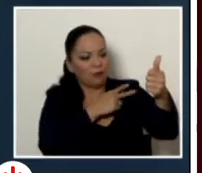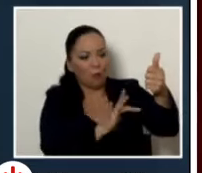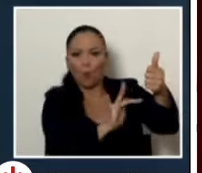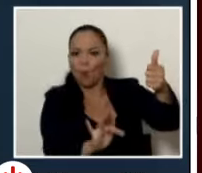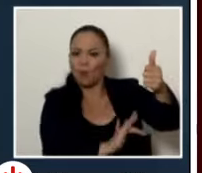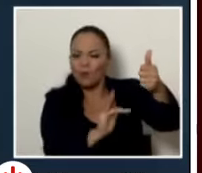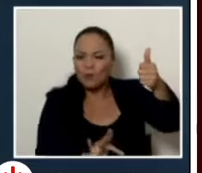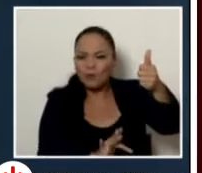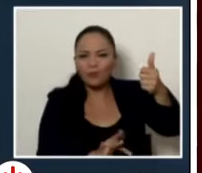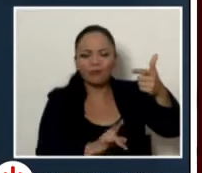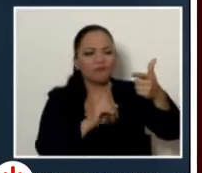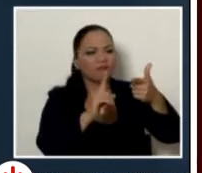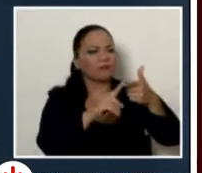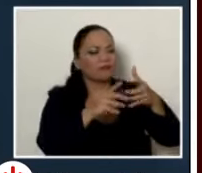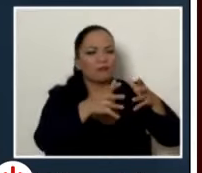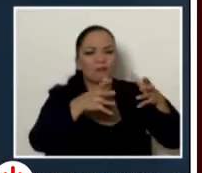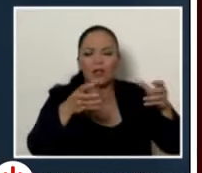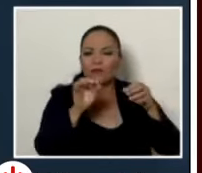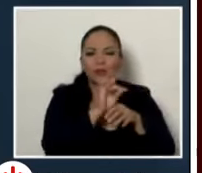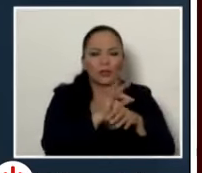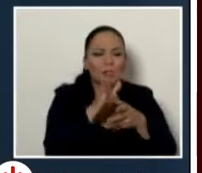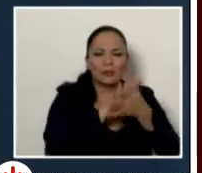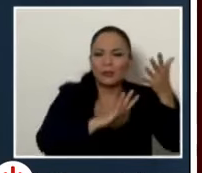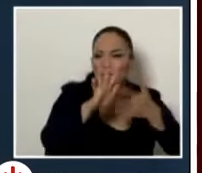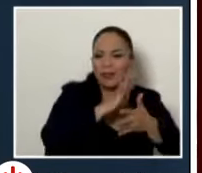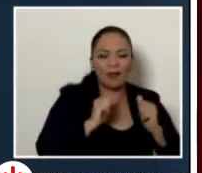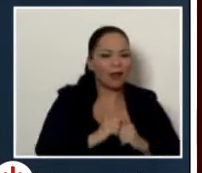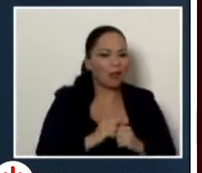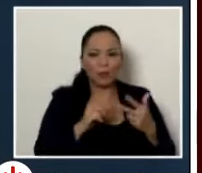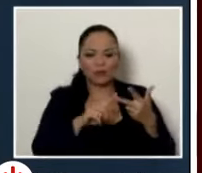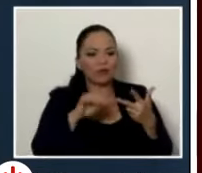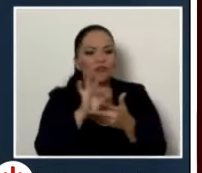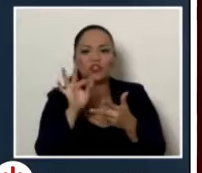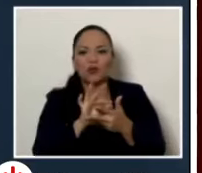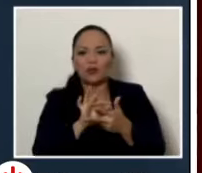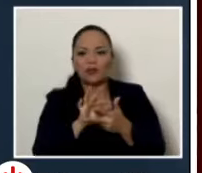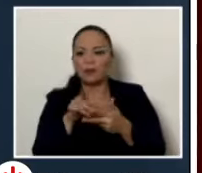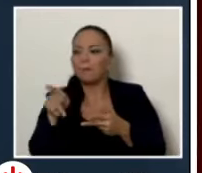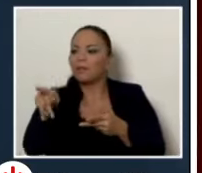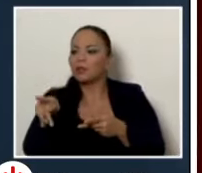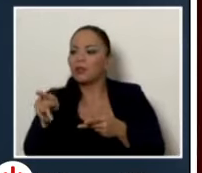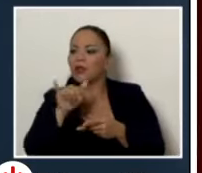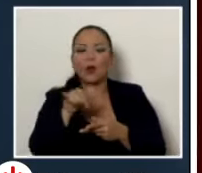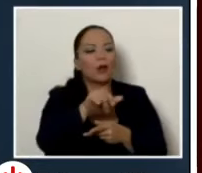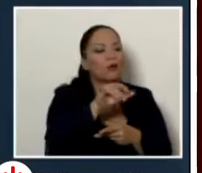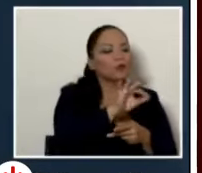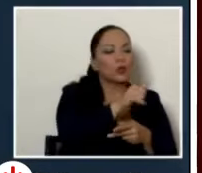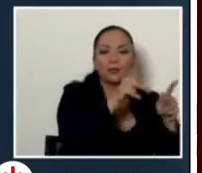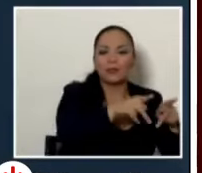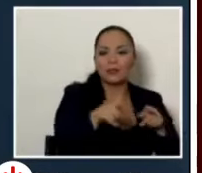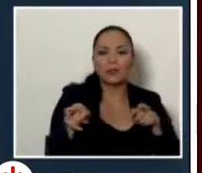un crecimiento desordenado que ha generado duplicidad de funciones trabajo disperso tortuguismo